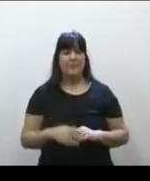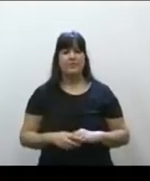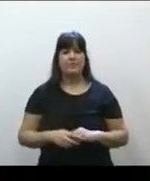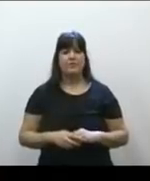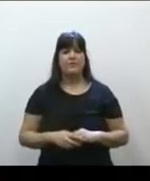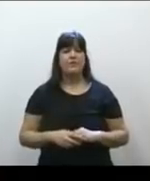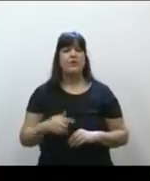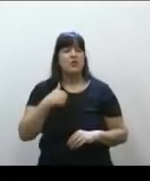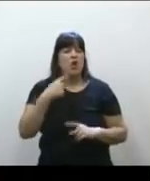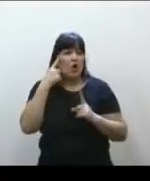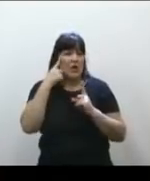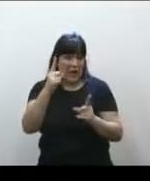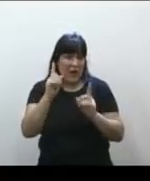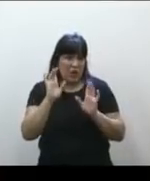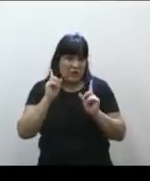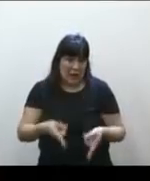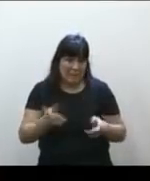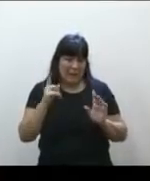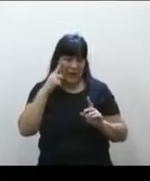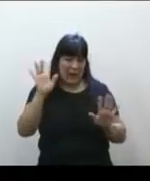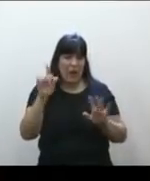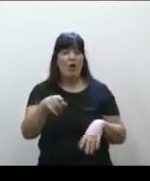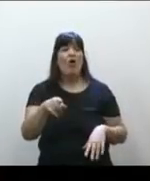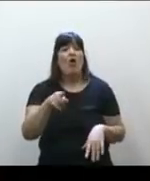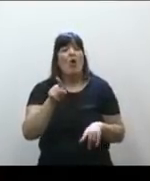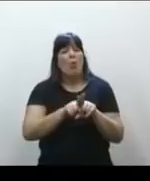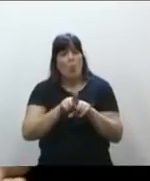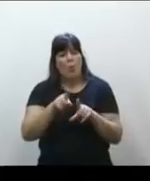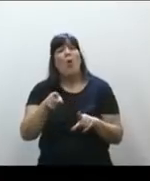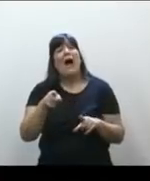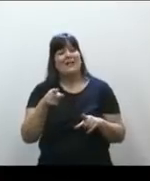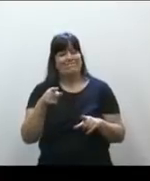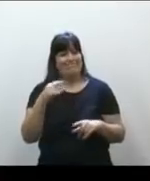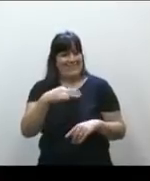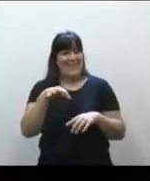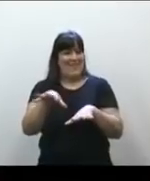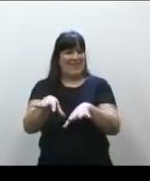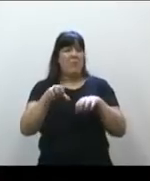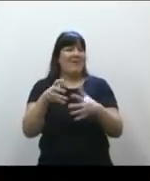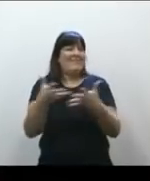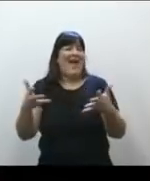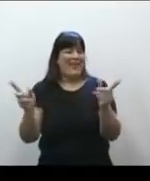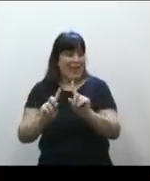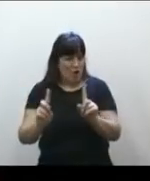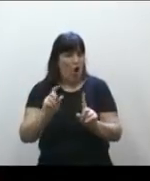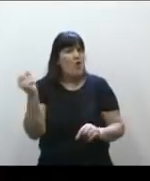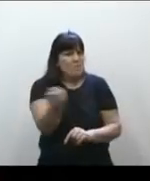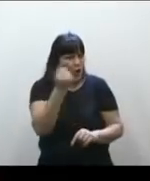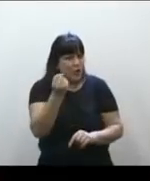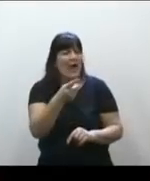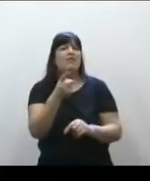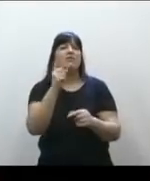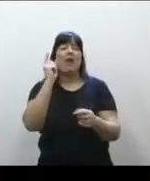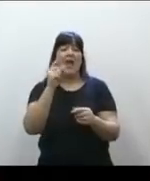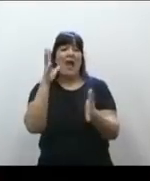Creo también que más temprano que tarde, y coincido con muchos, la despenalización